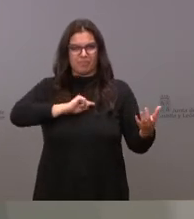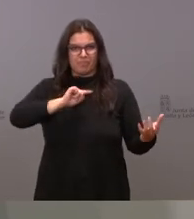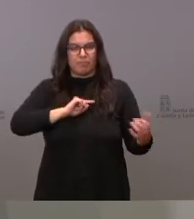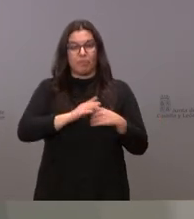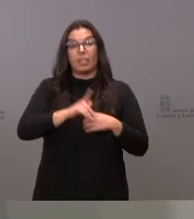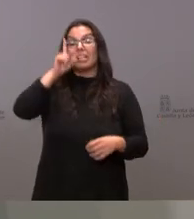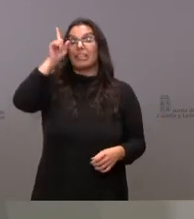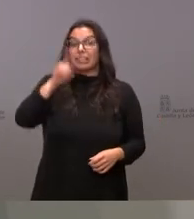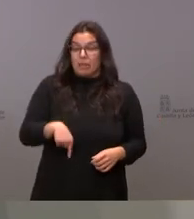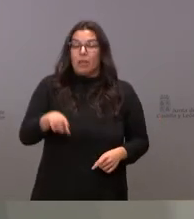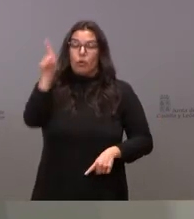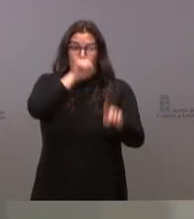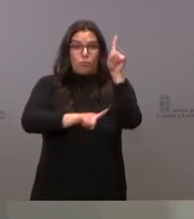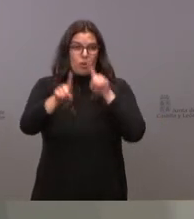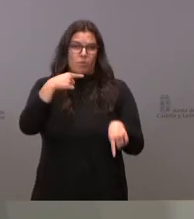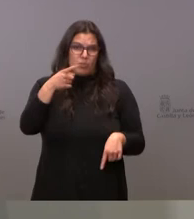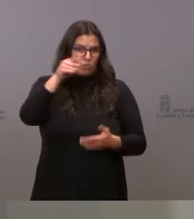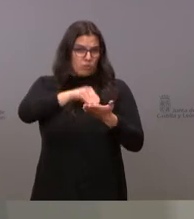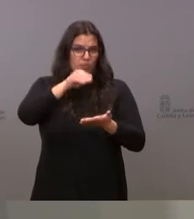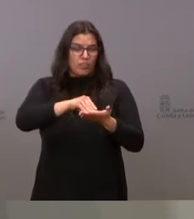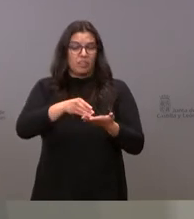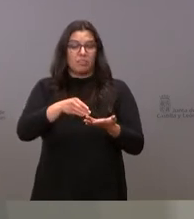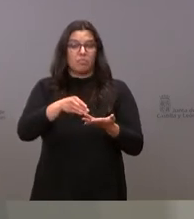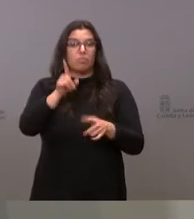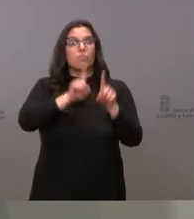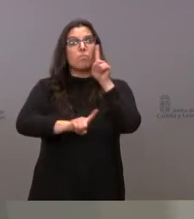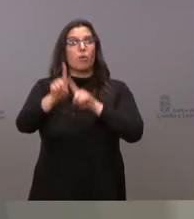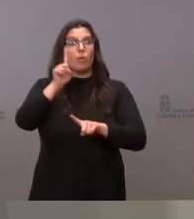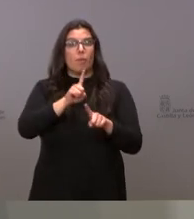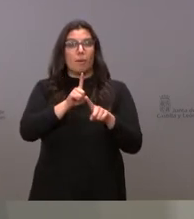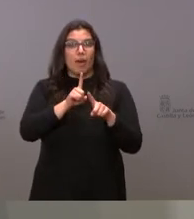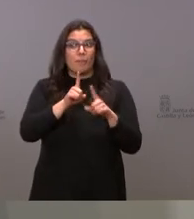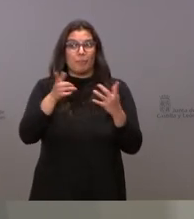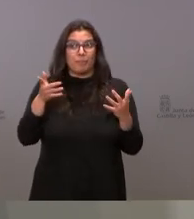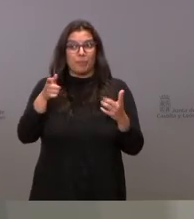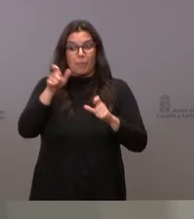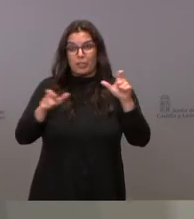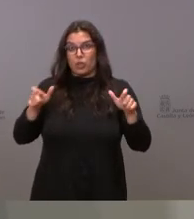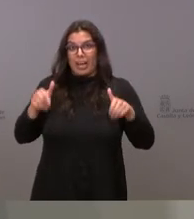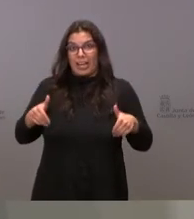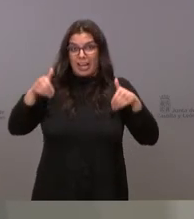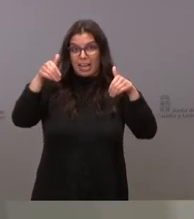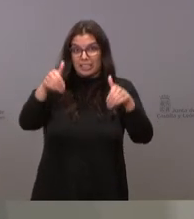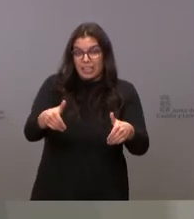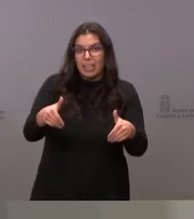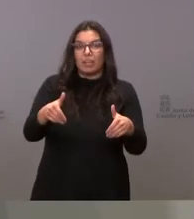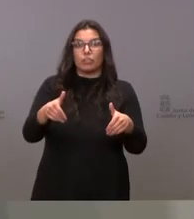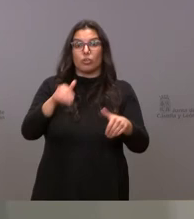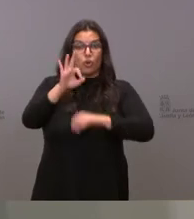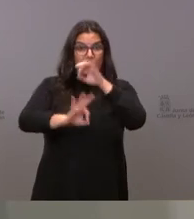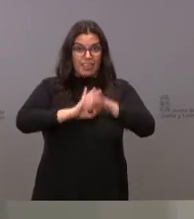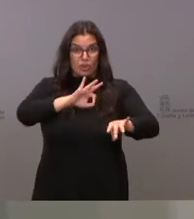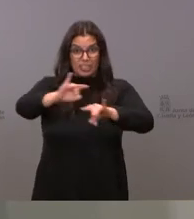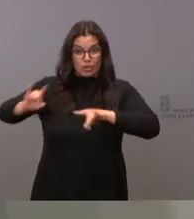y hemos repetido esto muchas veces, que es los candidatos, los partidos, las organizaciones territoriales de los